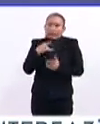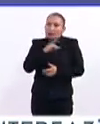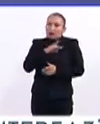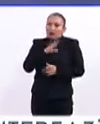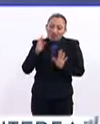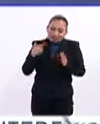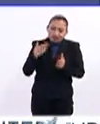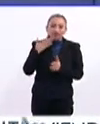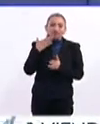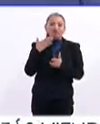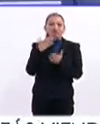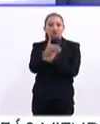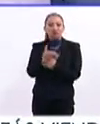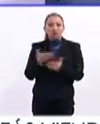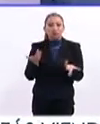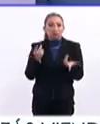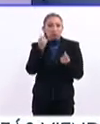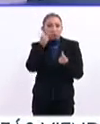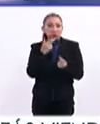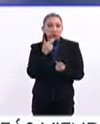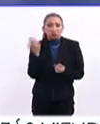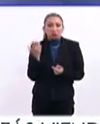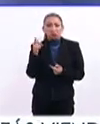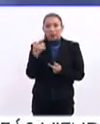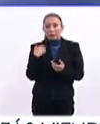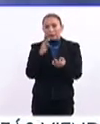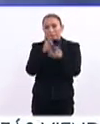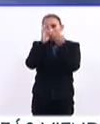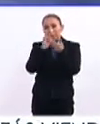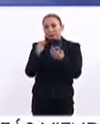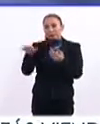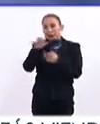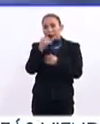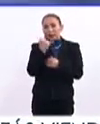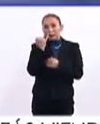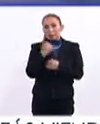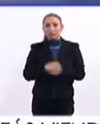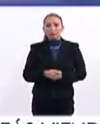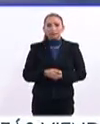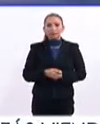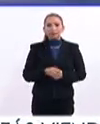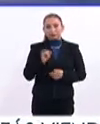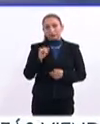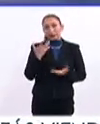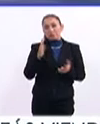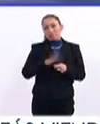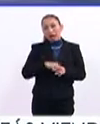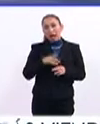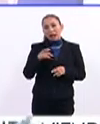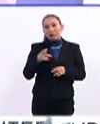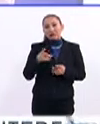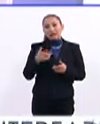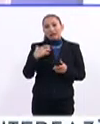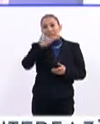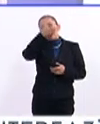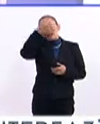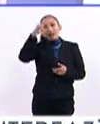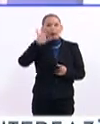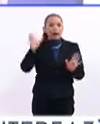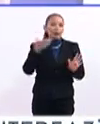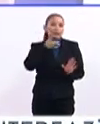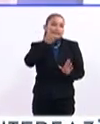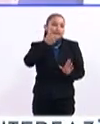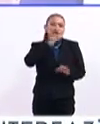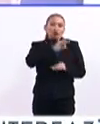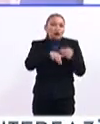miedo a ese tipo de experiencias, ¿no? Y enfrentamientos con ese tipo de realidades. Sí, sí, pues, más que nada es el clima, pues, bueno, uno